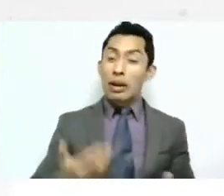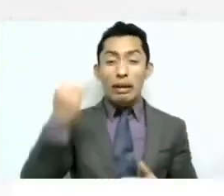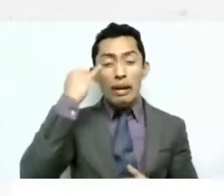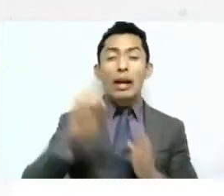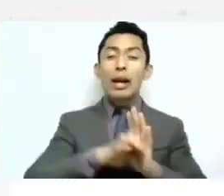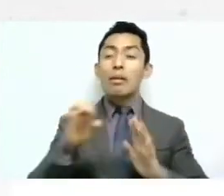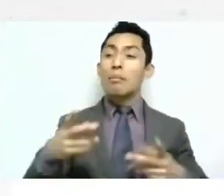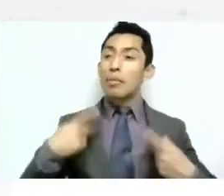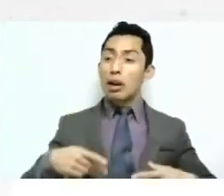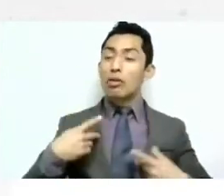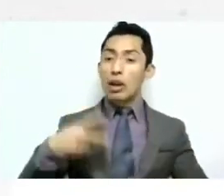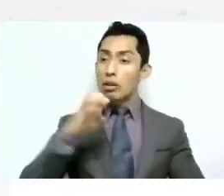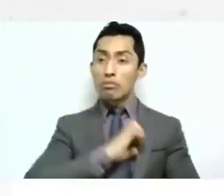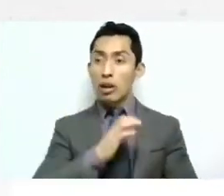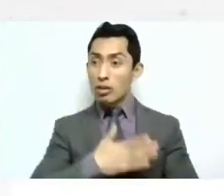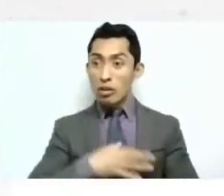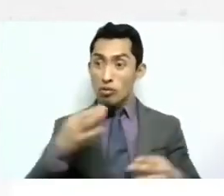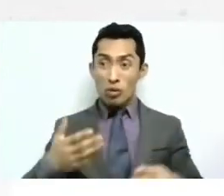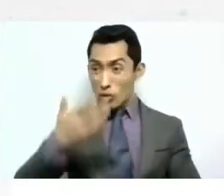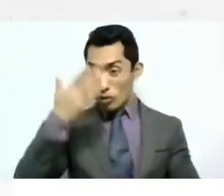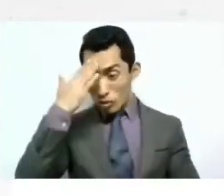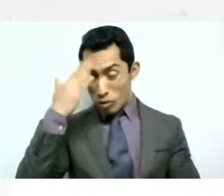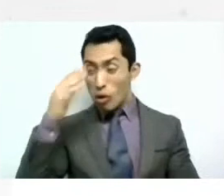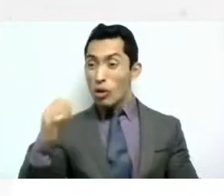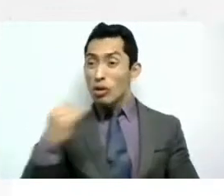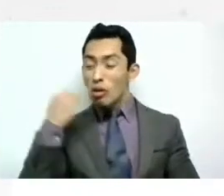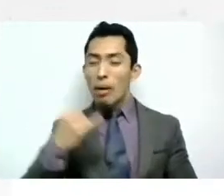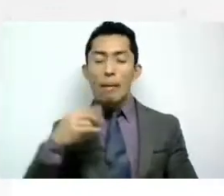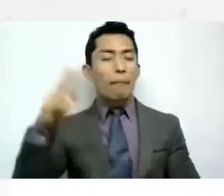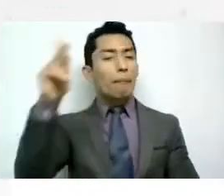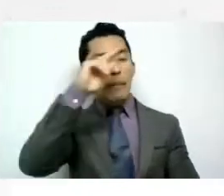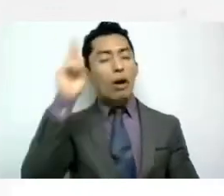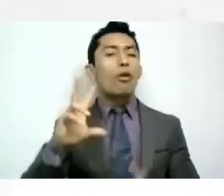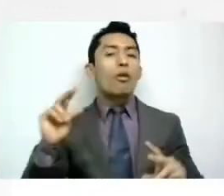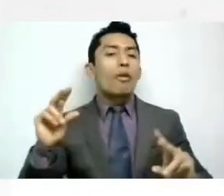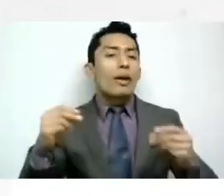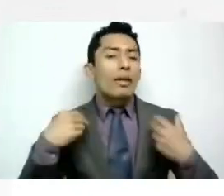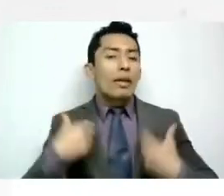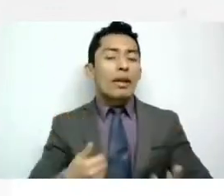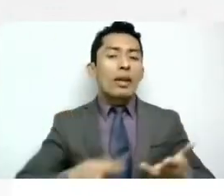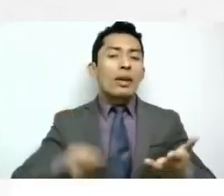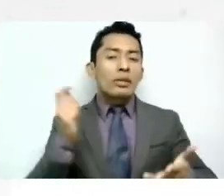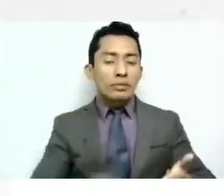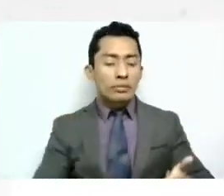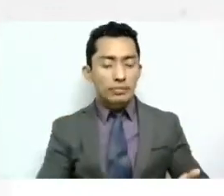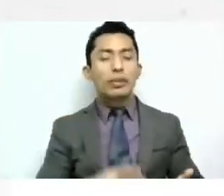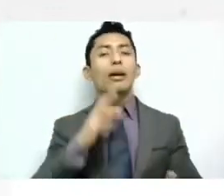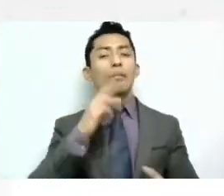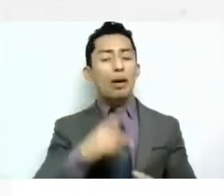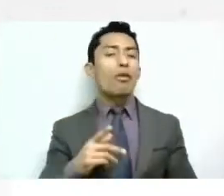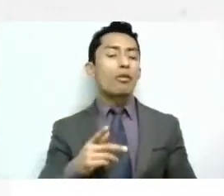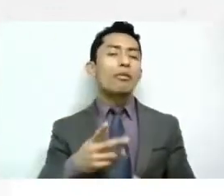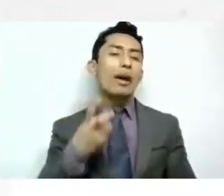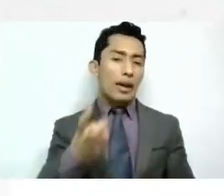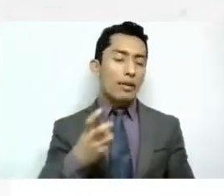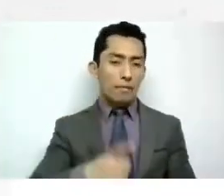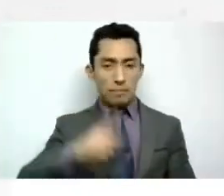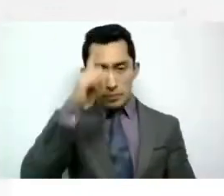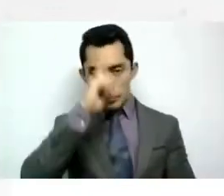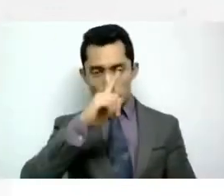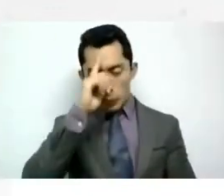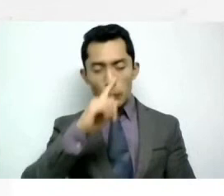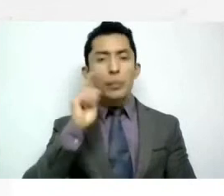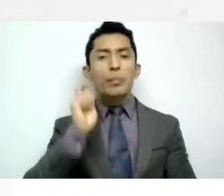va a ser más complicado que pueda entender creo que sería una parte de integrar de hacer esta esta esta